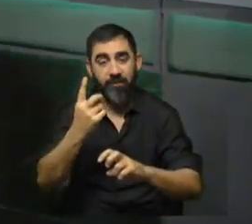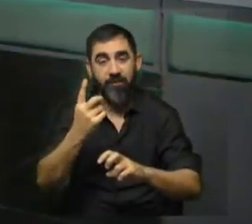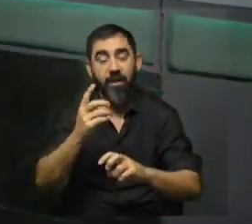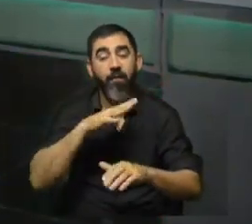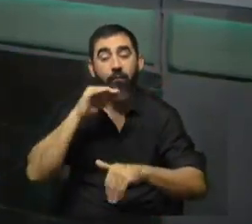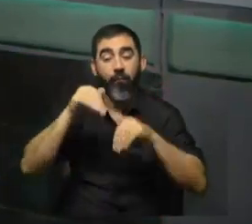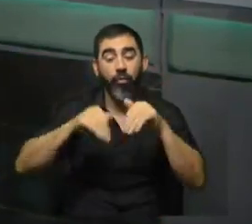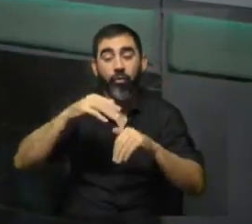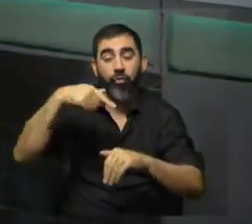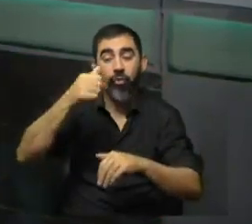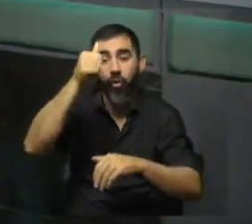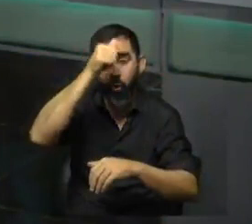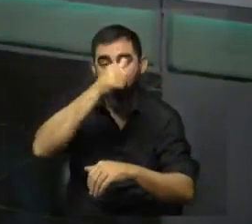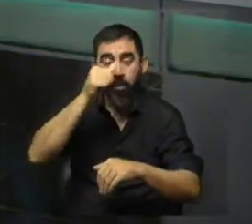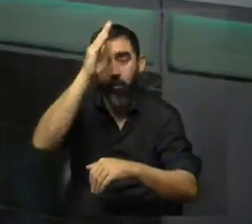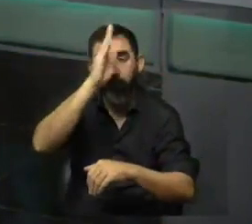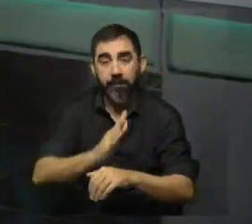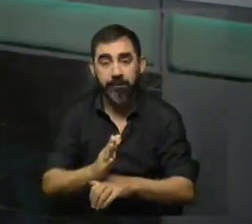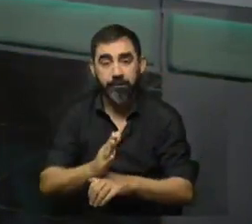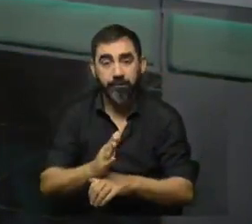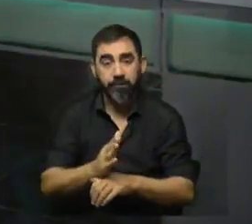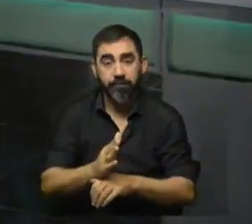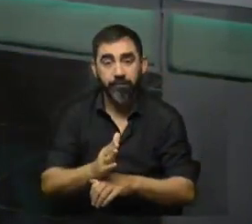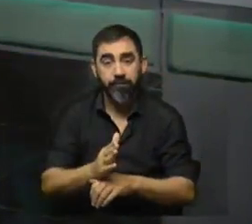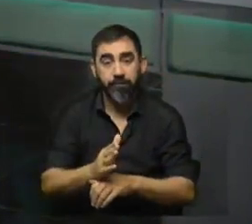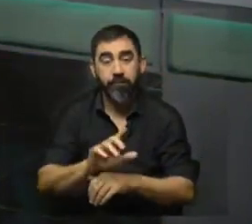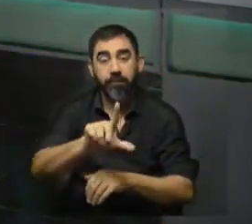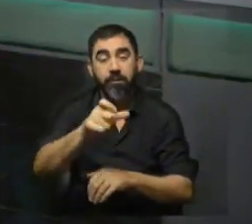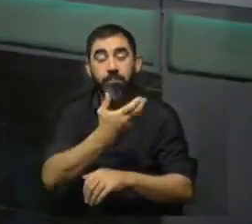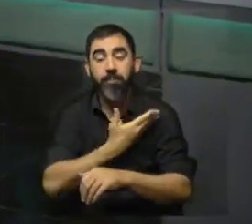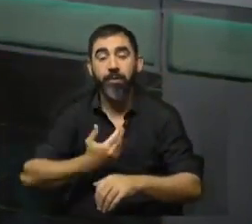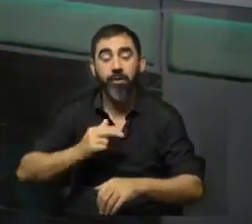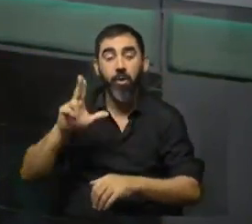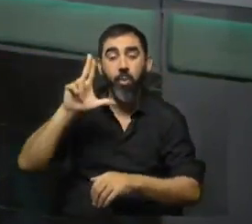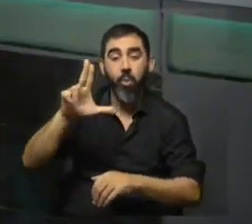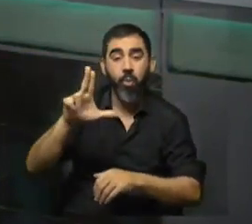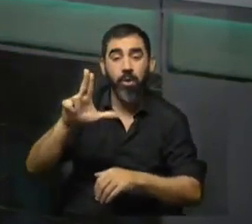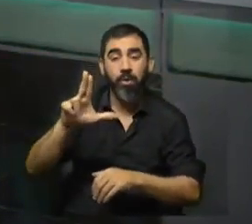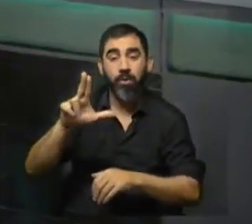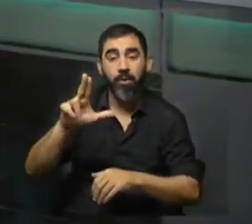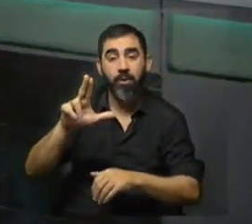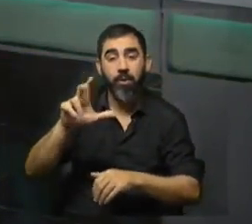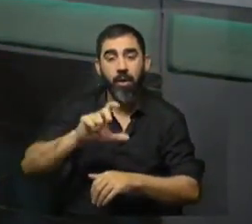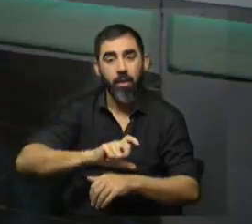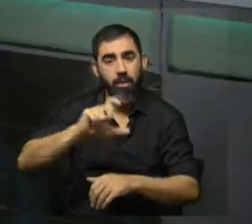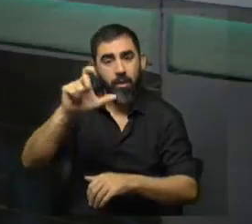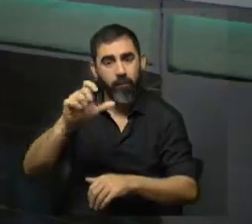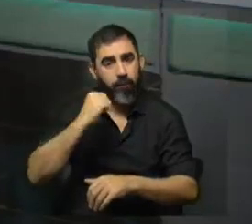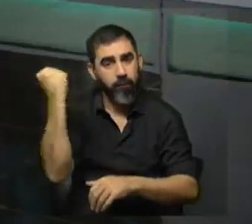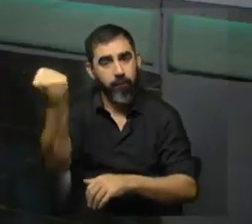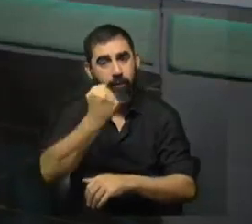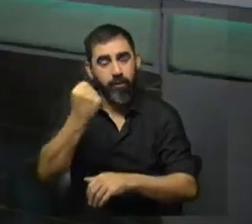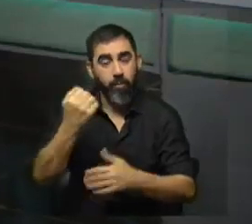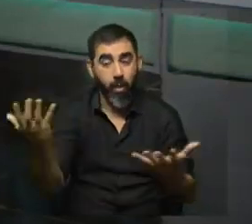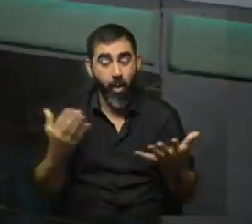que hay elecciones el próximo domingo en Brasil, y el expresidente Luis Ignacio Lula da Silva lleva una importante ventaja sobre